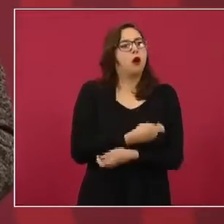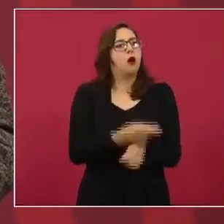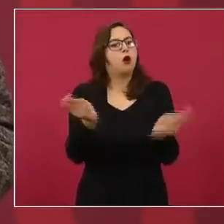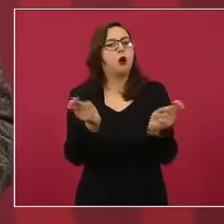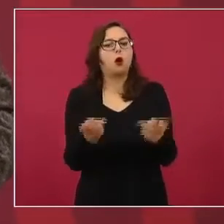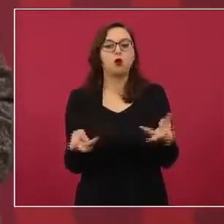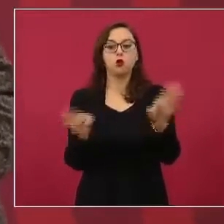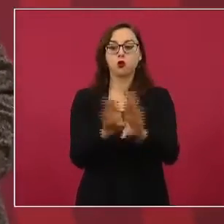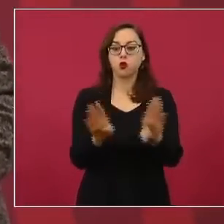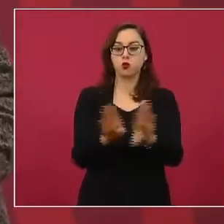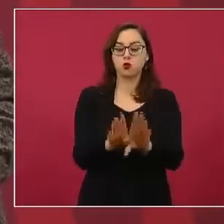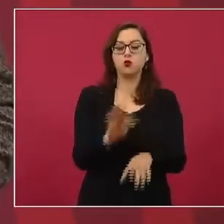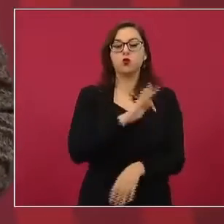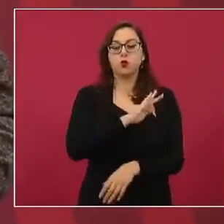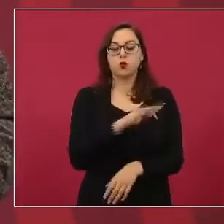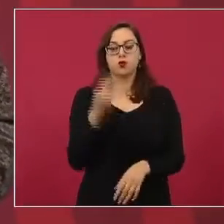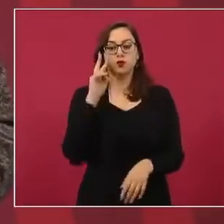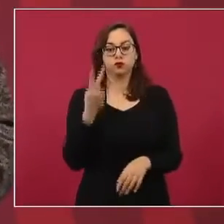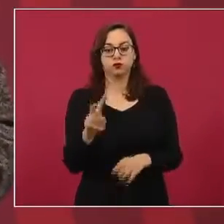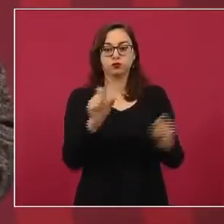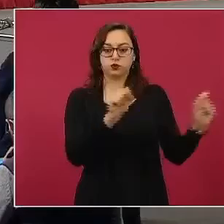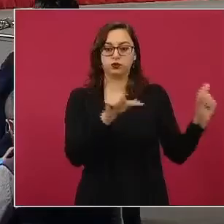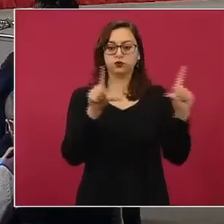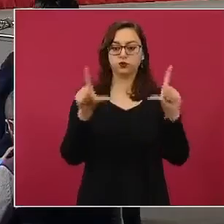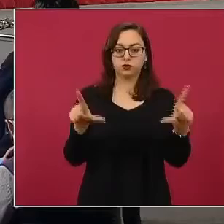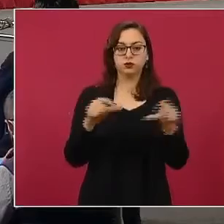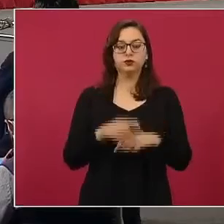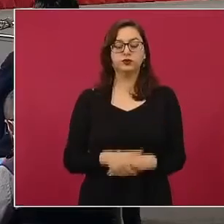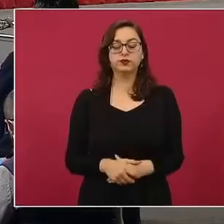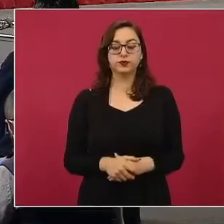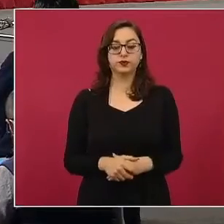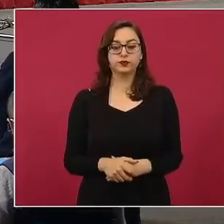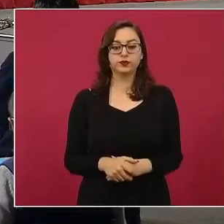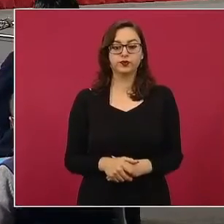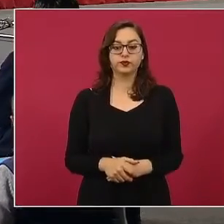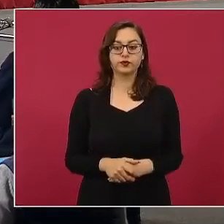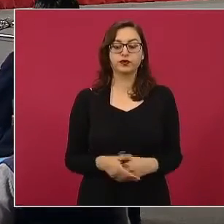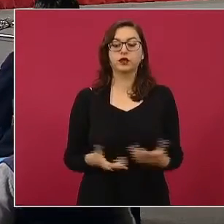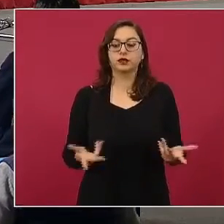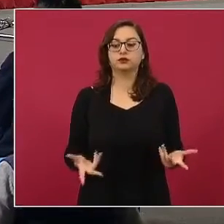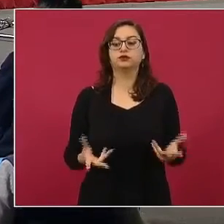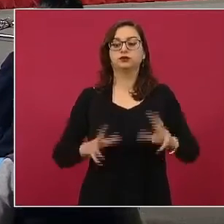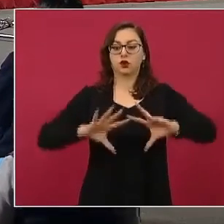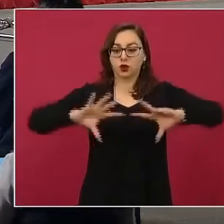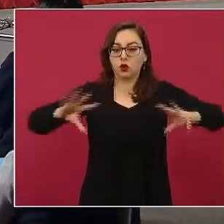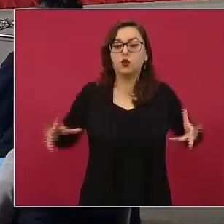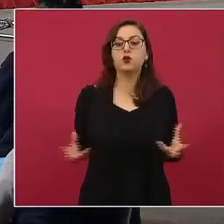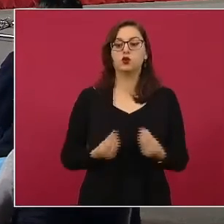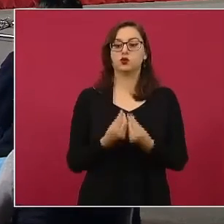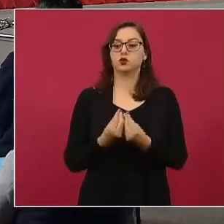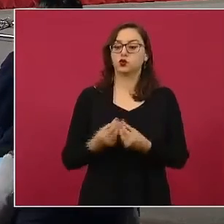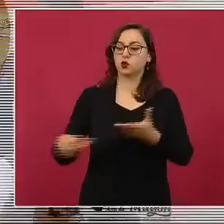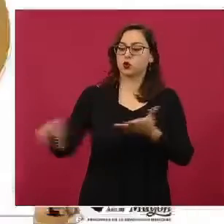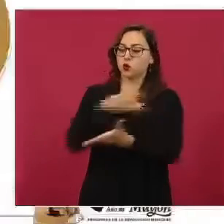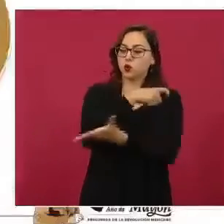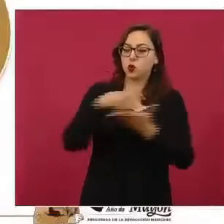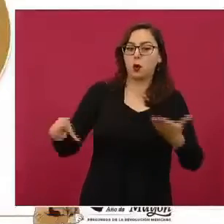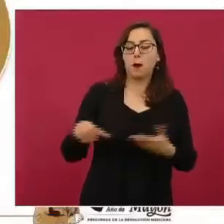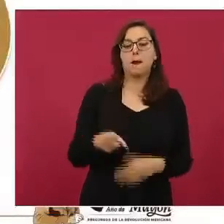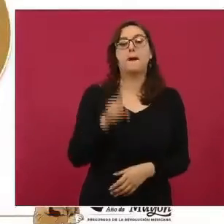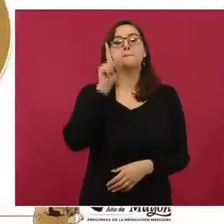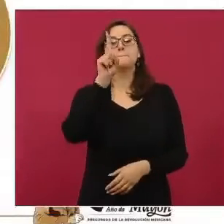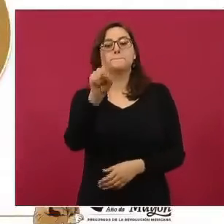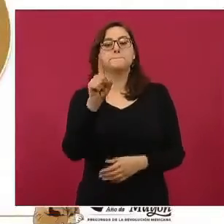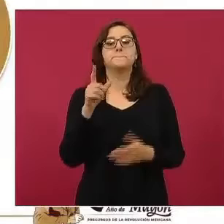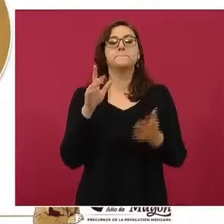En la primera imagen, por favor, como ustedes ya saben, la compra consolidada constó de sólo mil